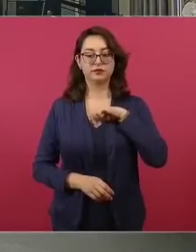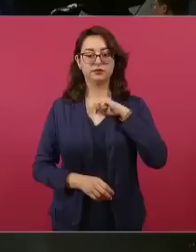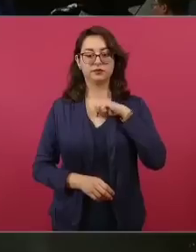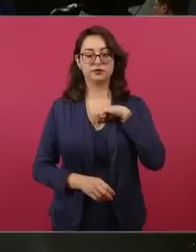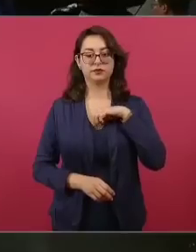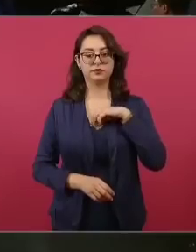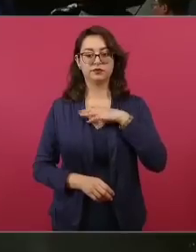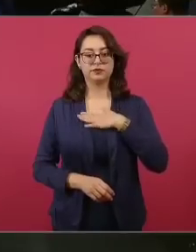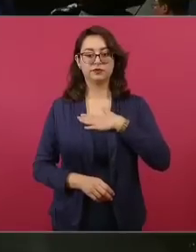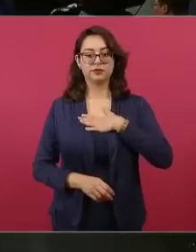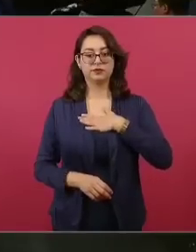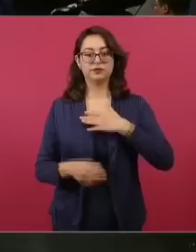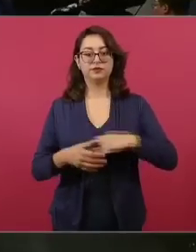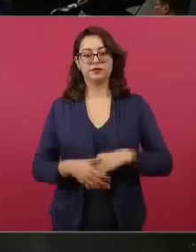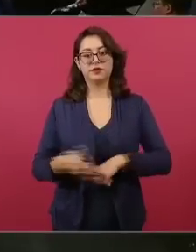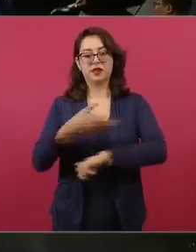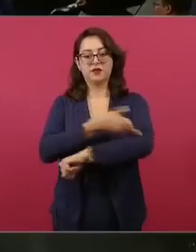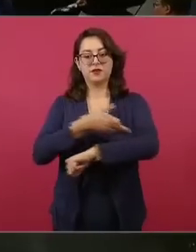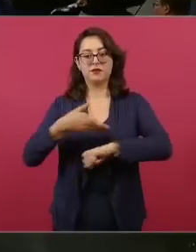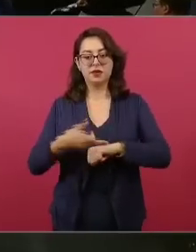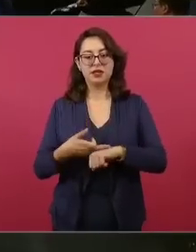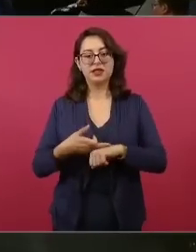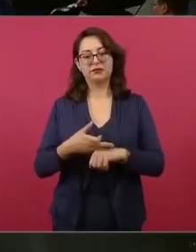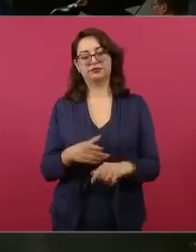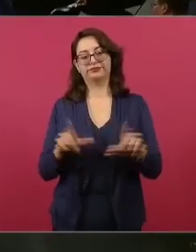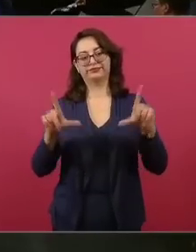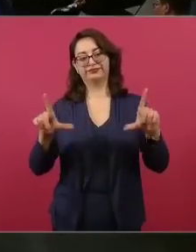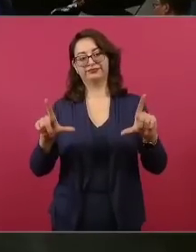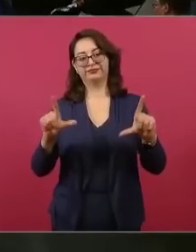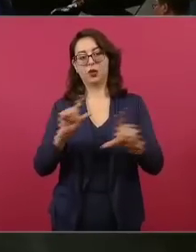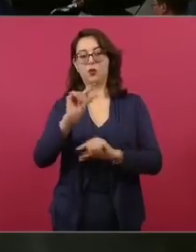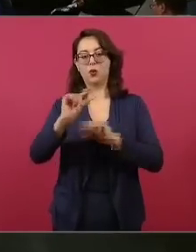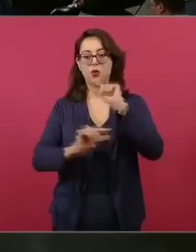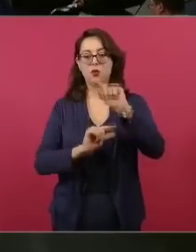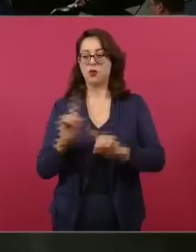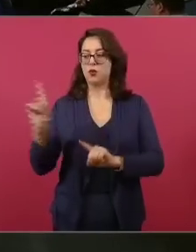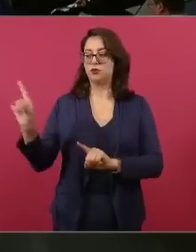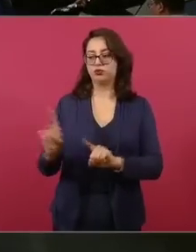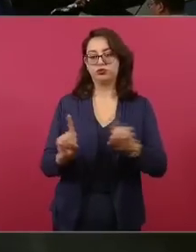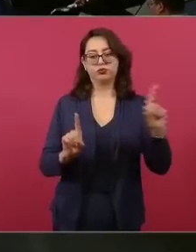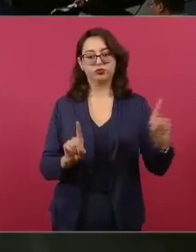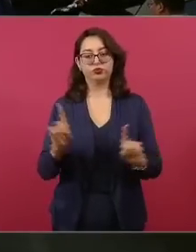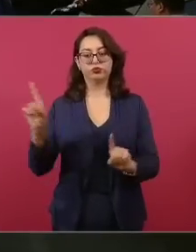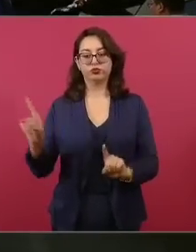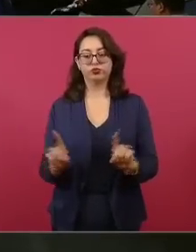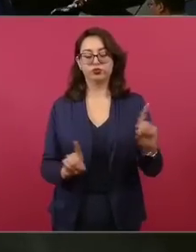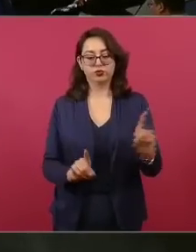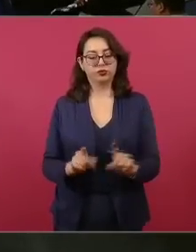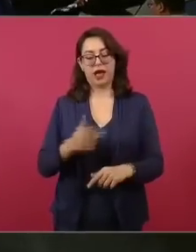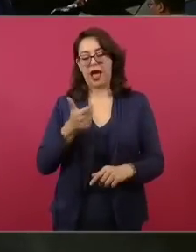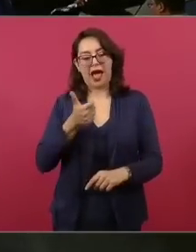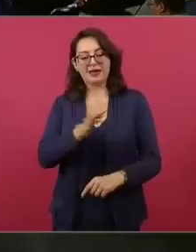Pues ahí la van a ir ampliando, pero esto da la idea de cómo está.